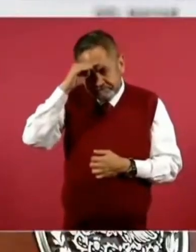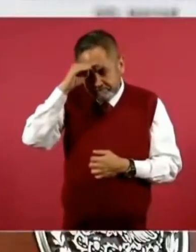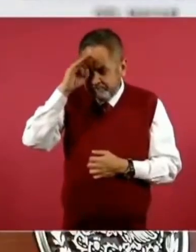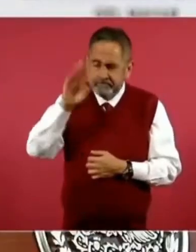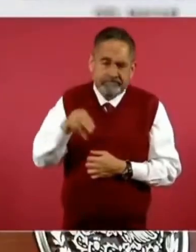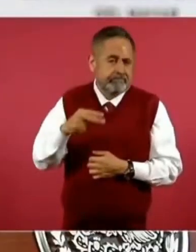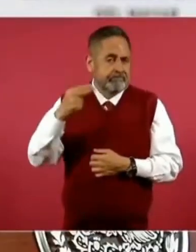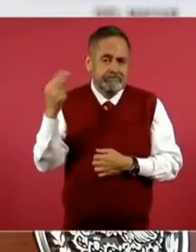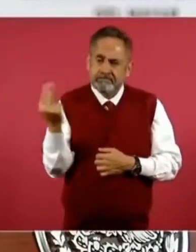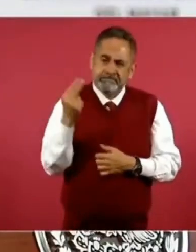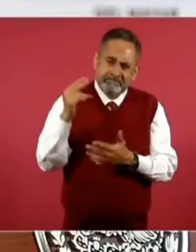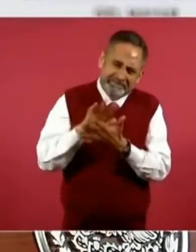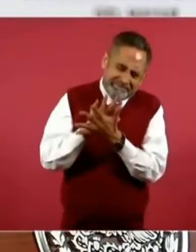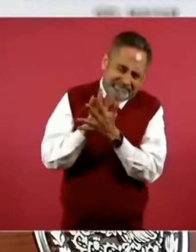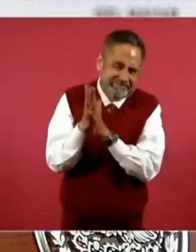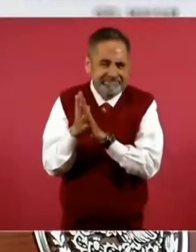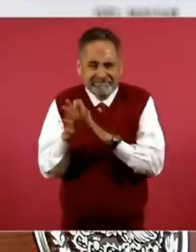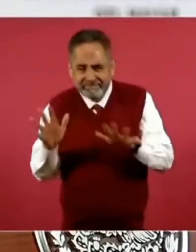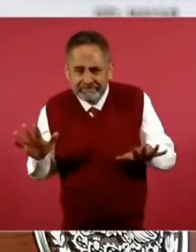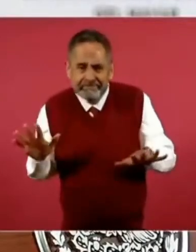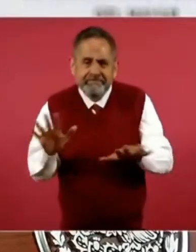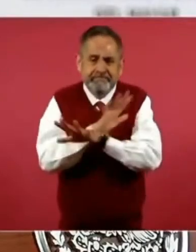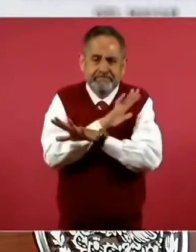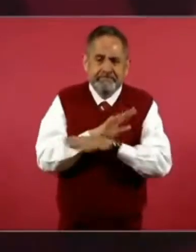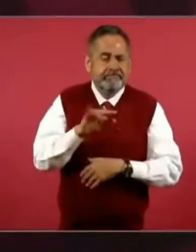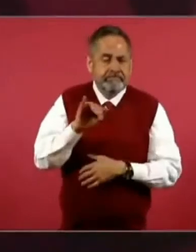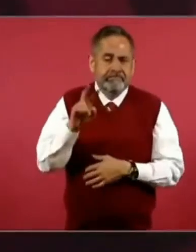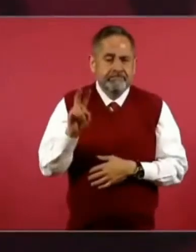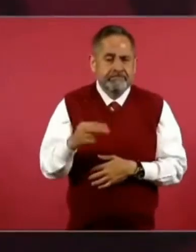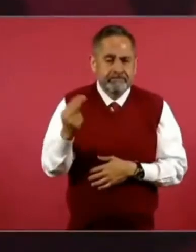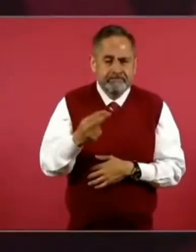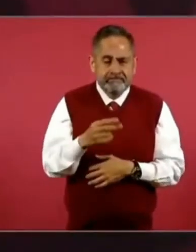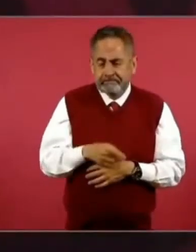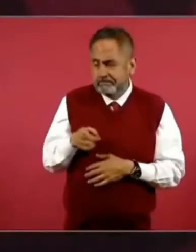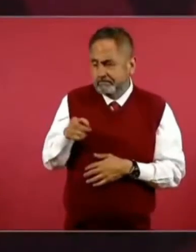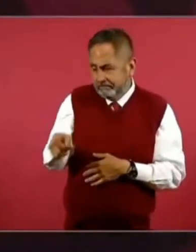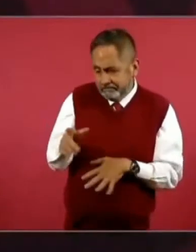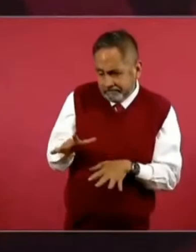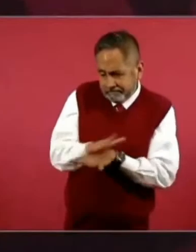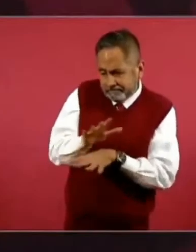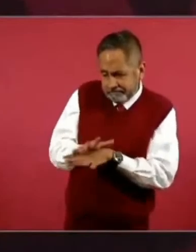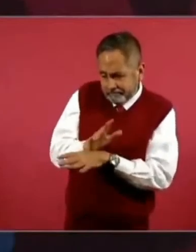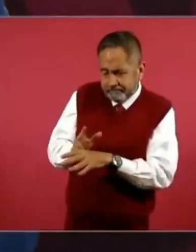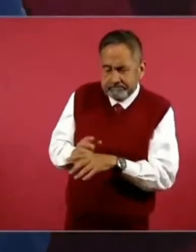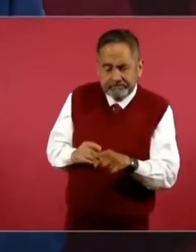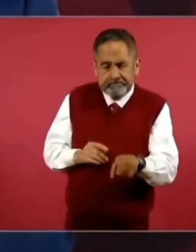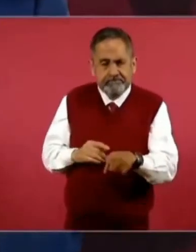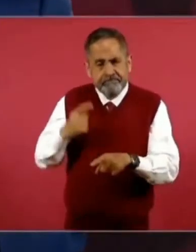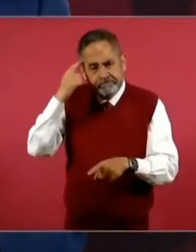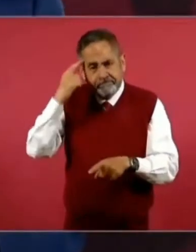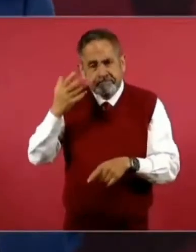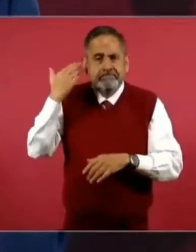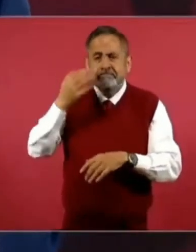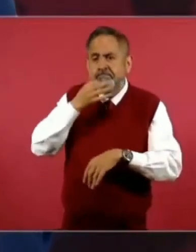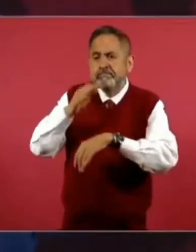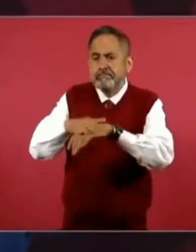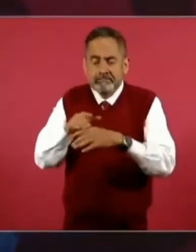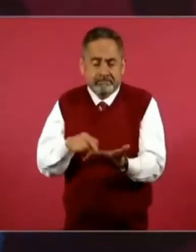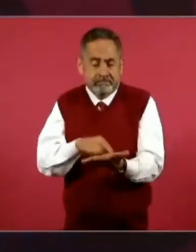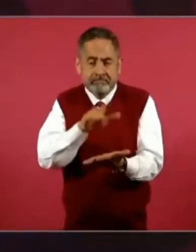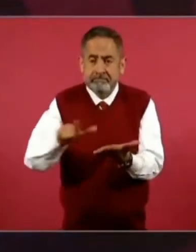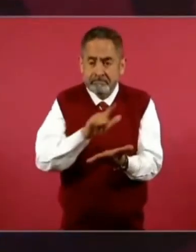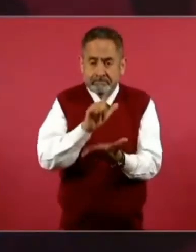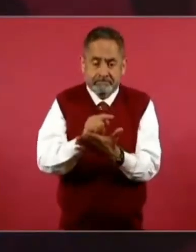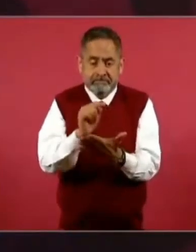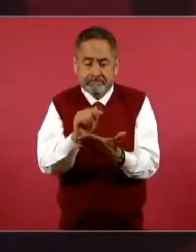modificar leyes,